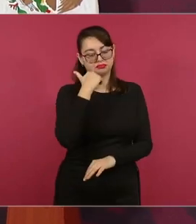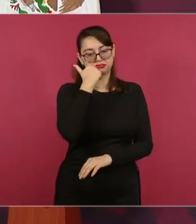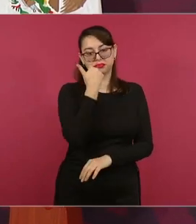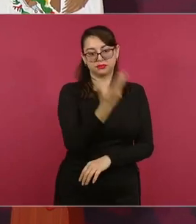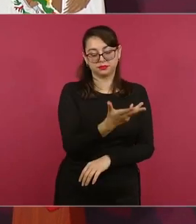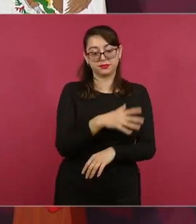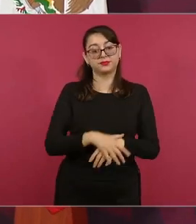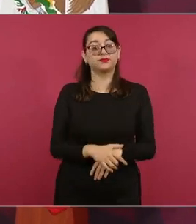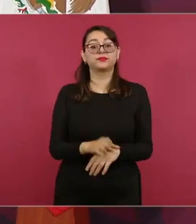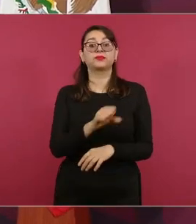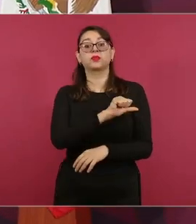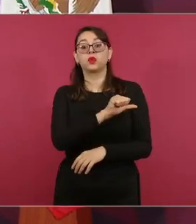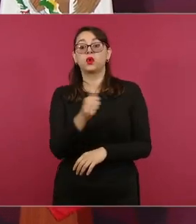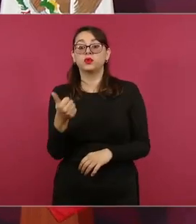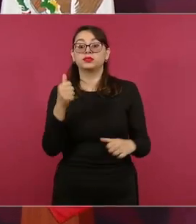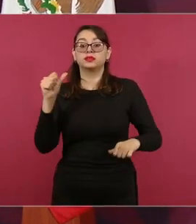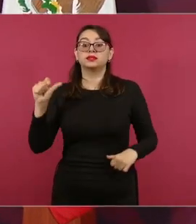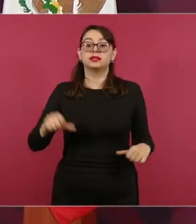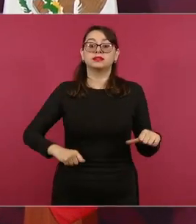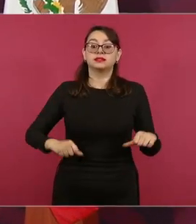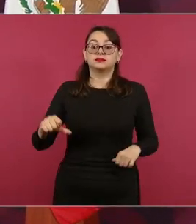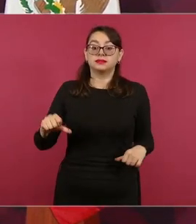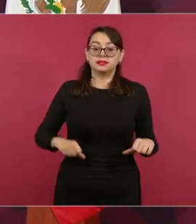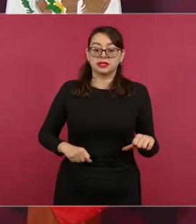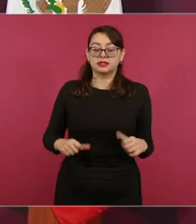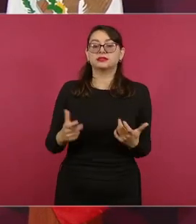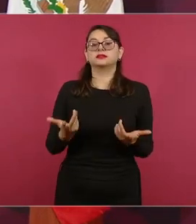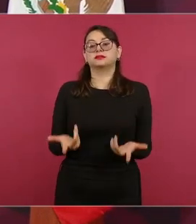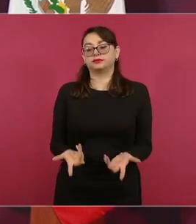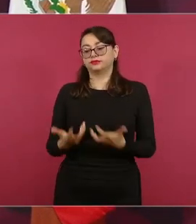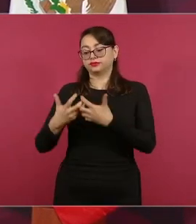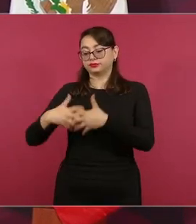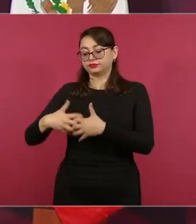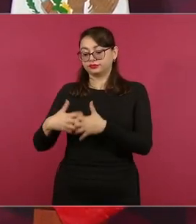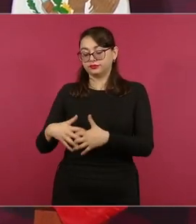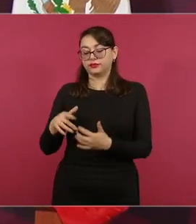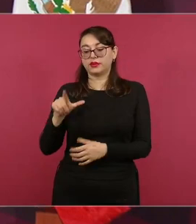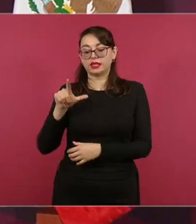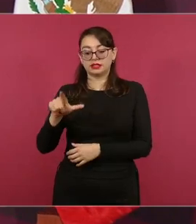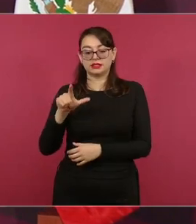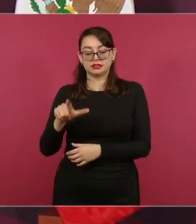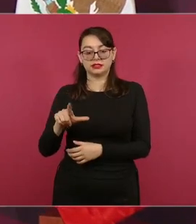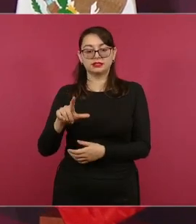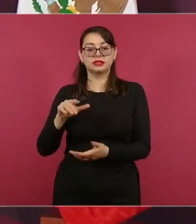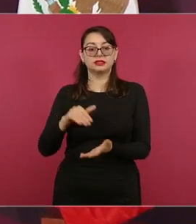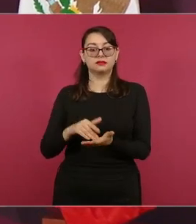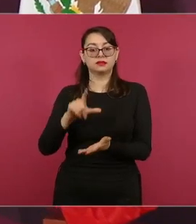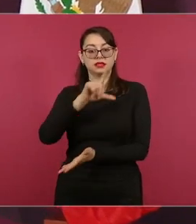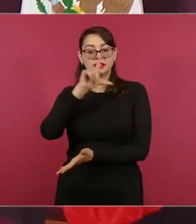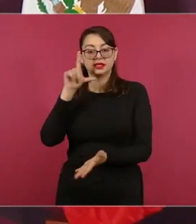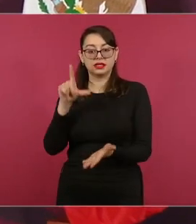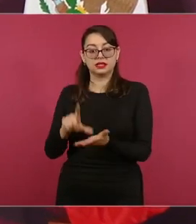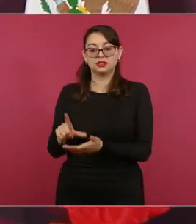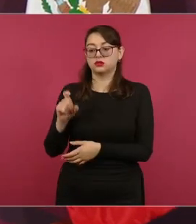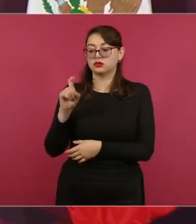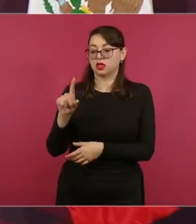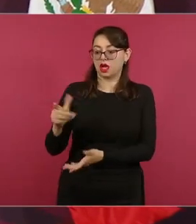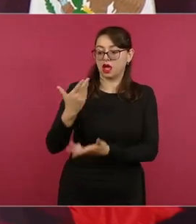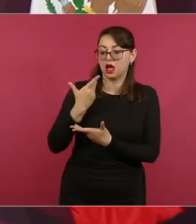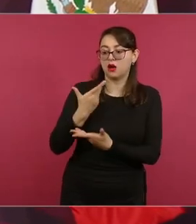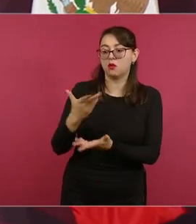las plantas potabilizadoras hemos dado 17 mil 400 litros de agua potable en lo que es la colonia Costa Azul.